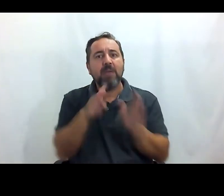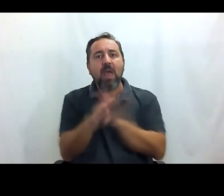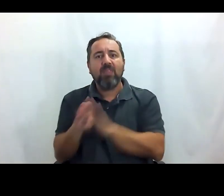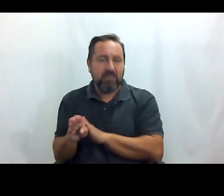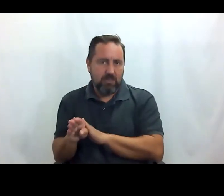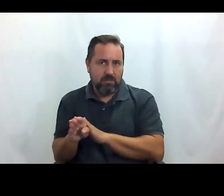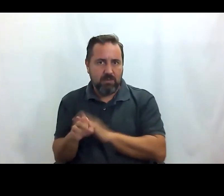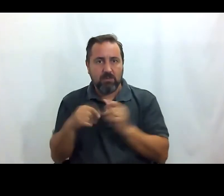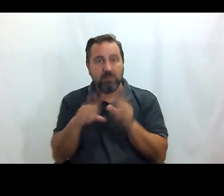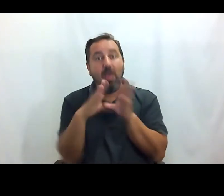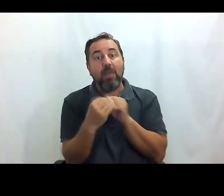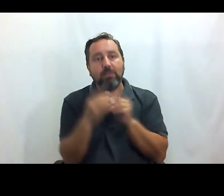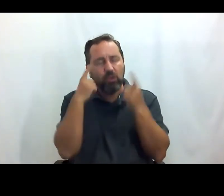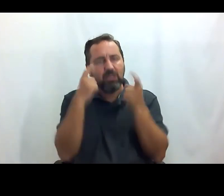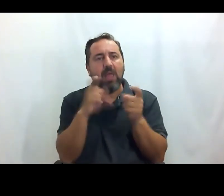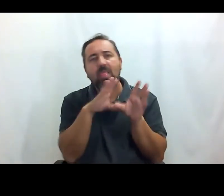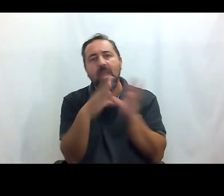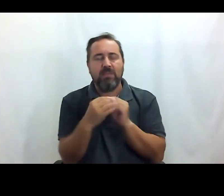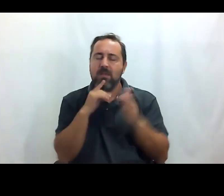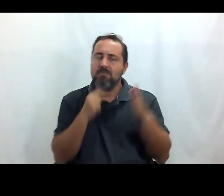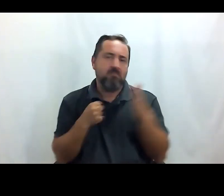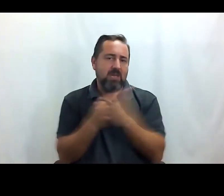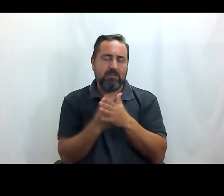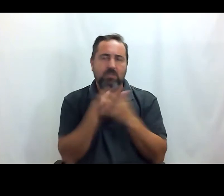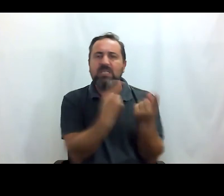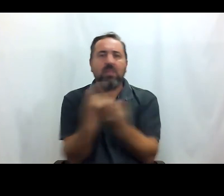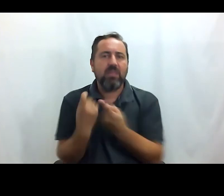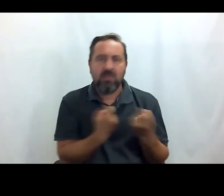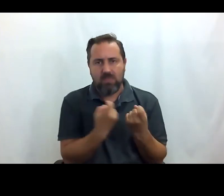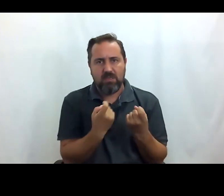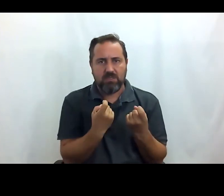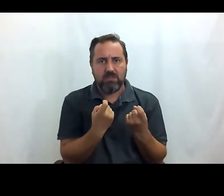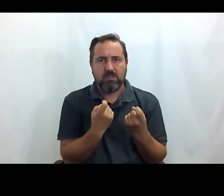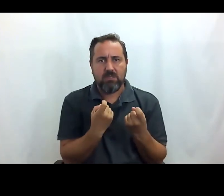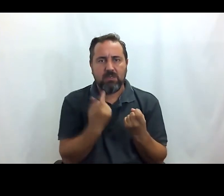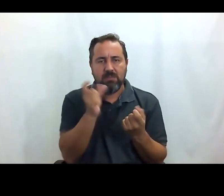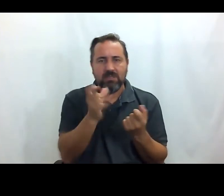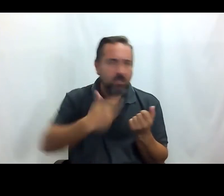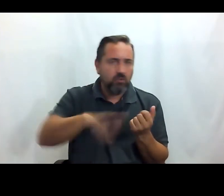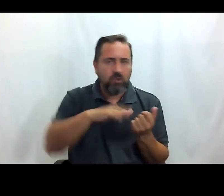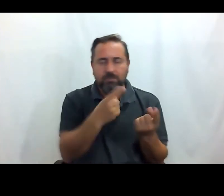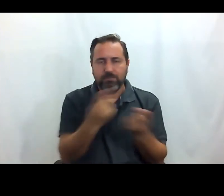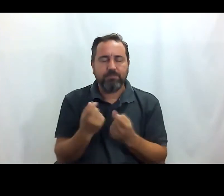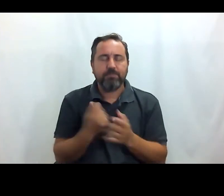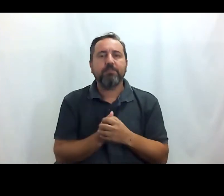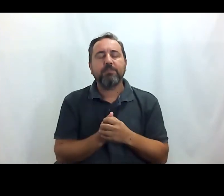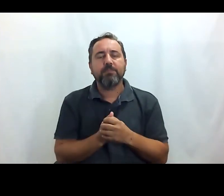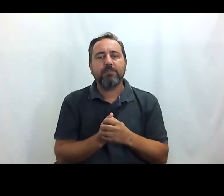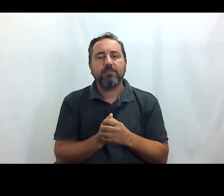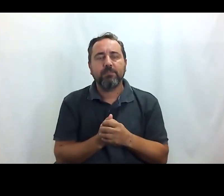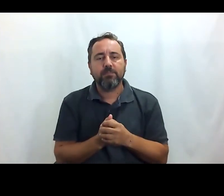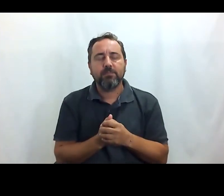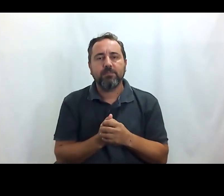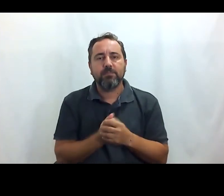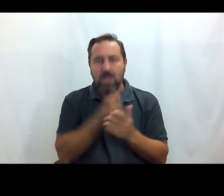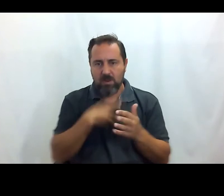adapta o que se intenta adaptar al máximo a las necesidades de todas las personas. Así que ahora mismo